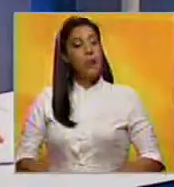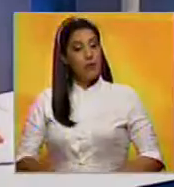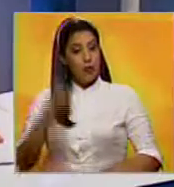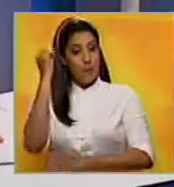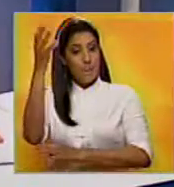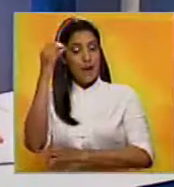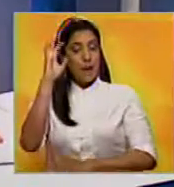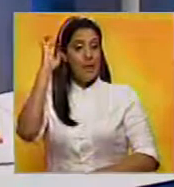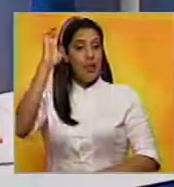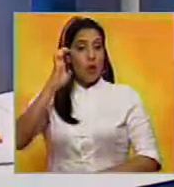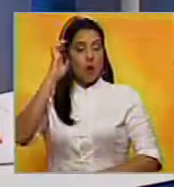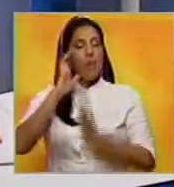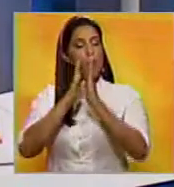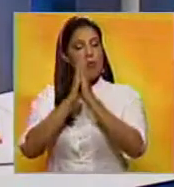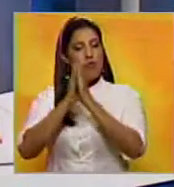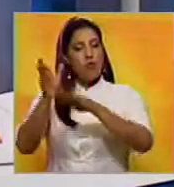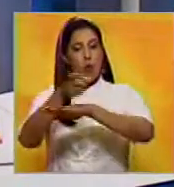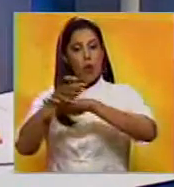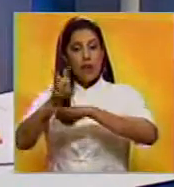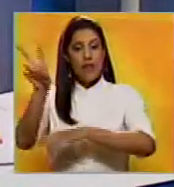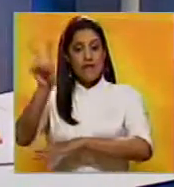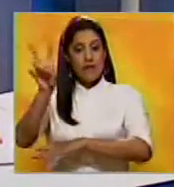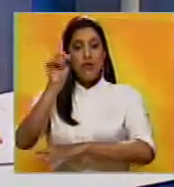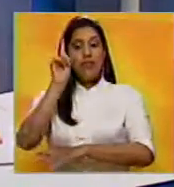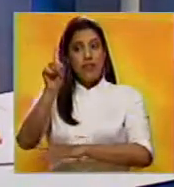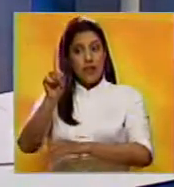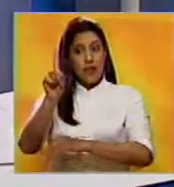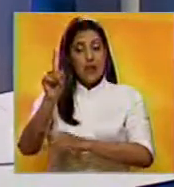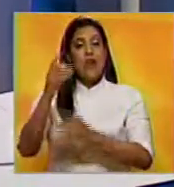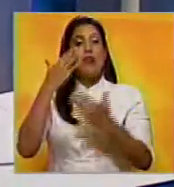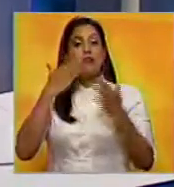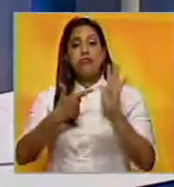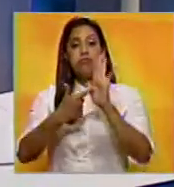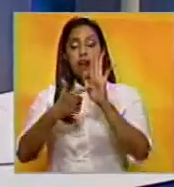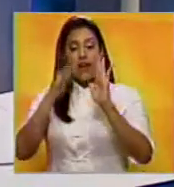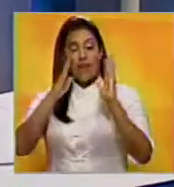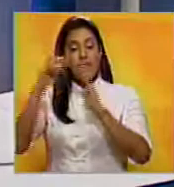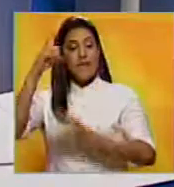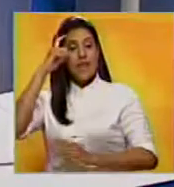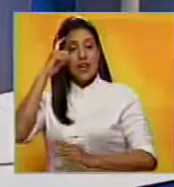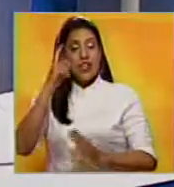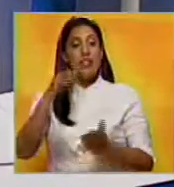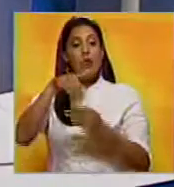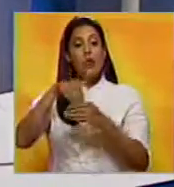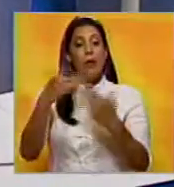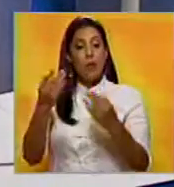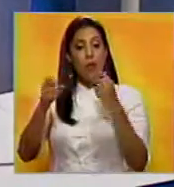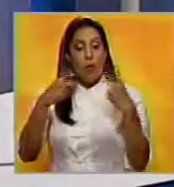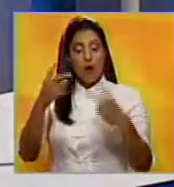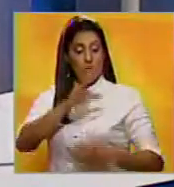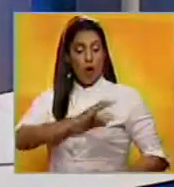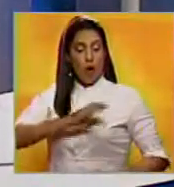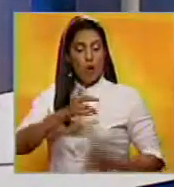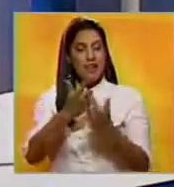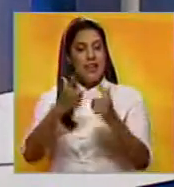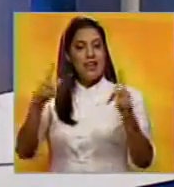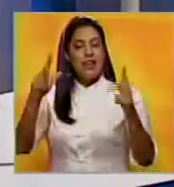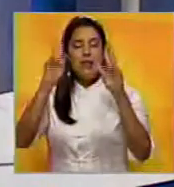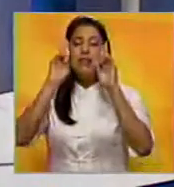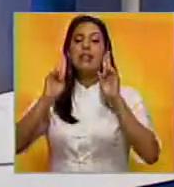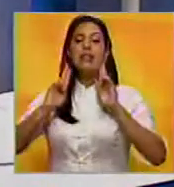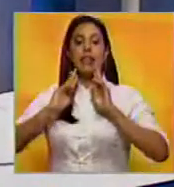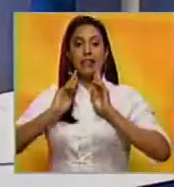El Parlamento Europeo pidió al Gobierno de Venezuela que ponga sobre la mesa un calendario electoral que permita celebrar unos comicios libres y